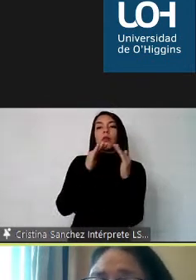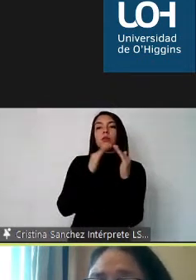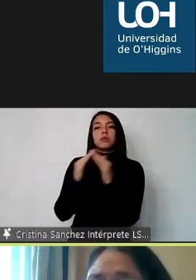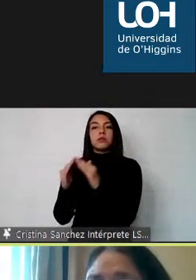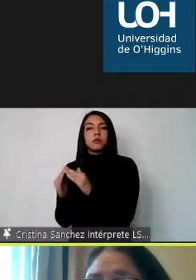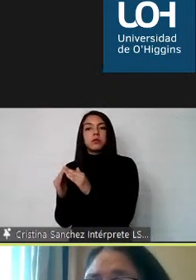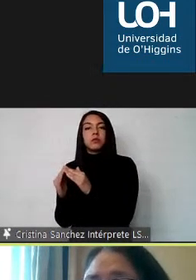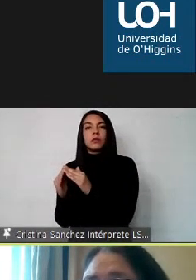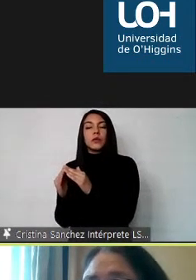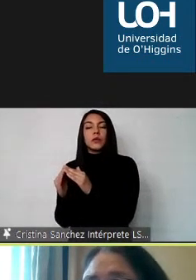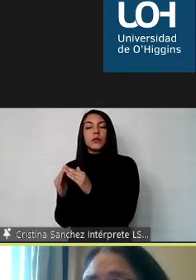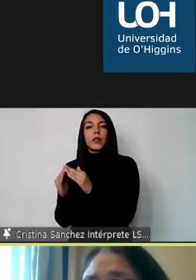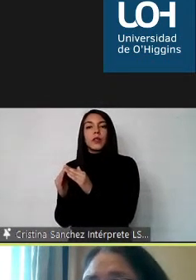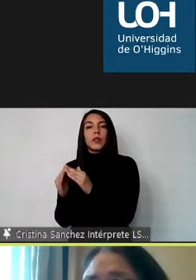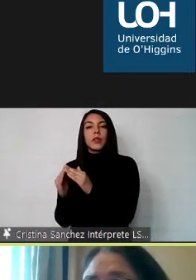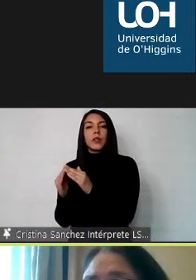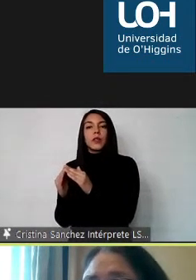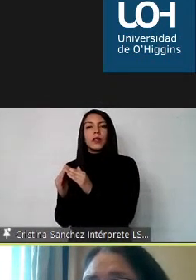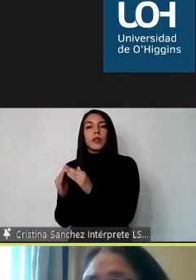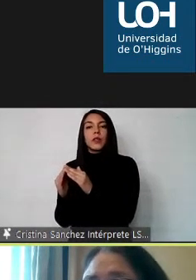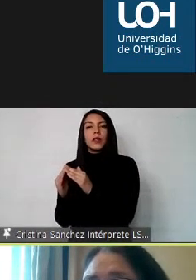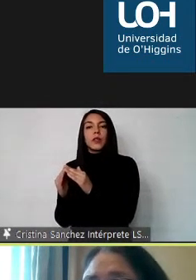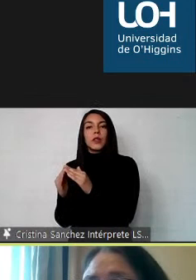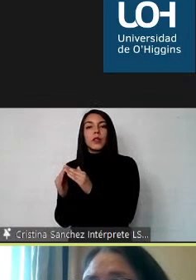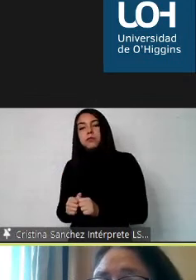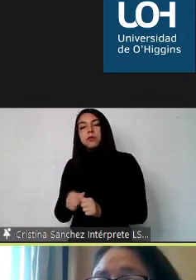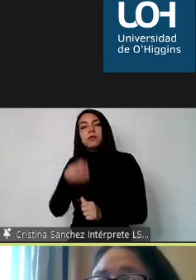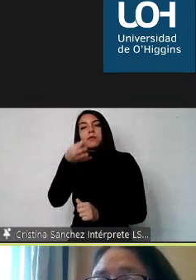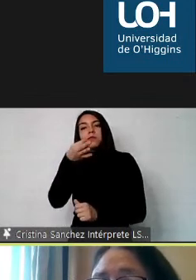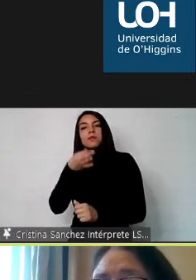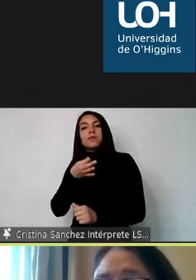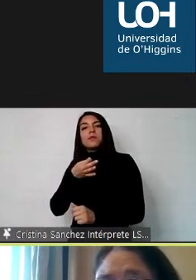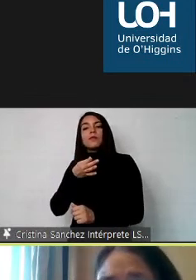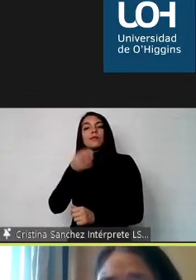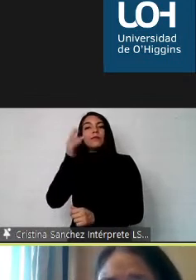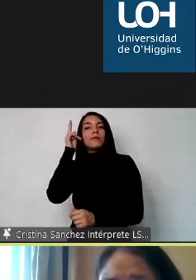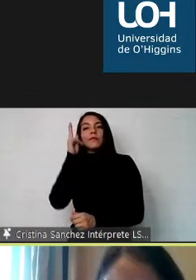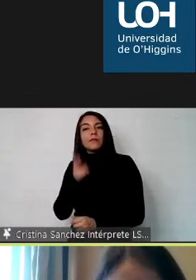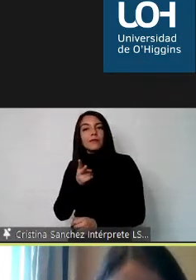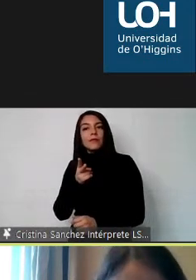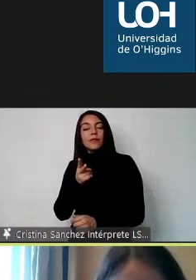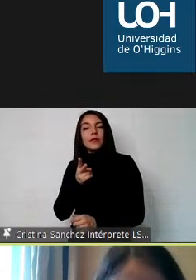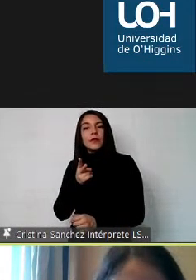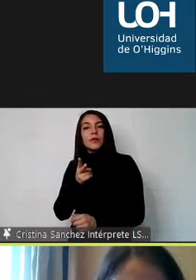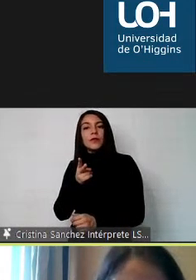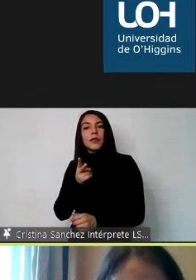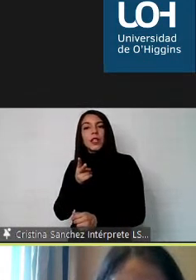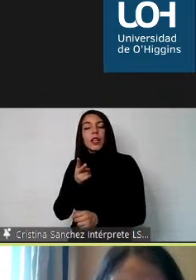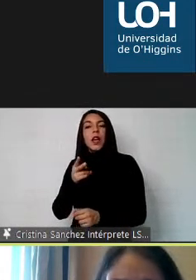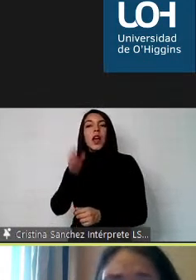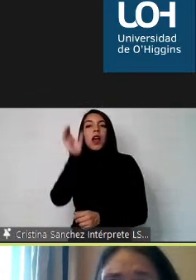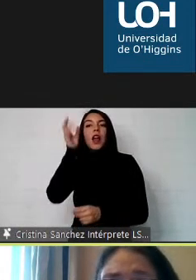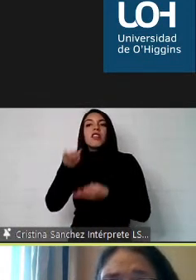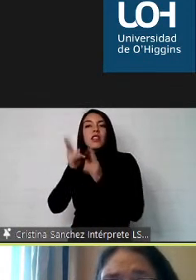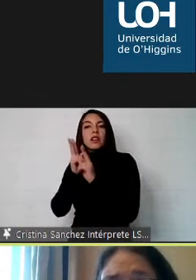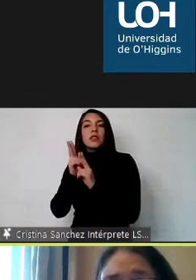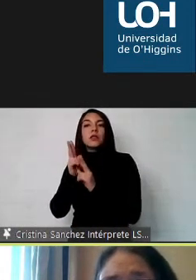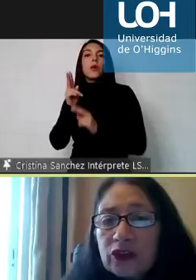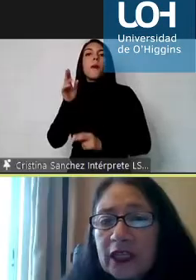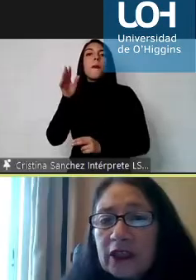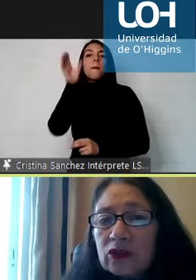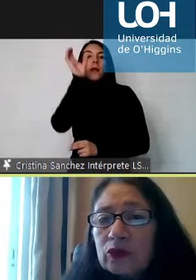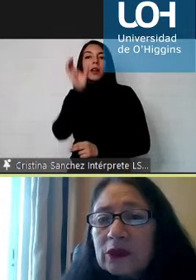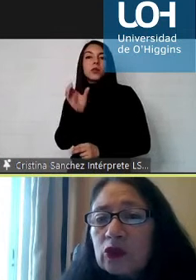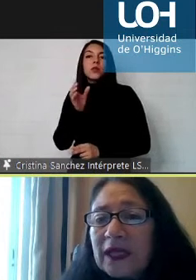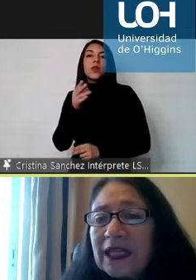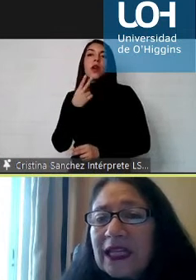todavía se sigue negando los derechos de las personas y los derechos a una vida digna. Por ello, en este